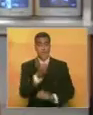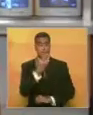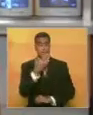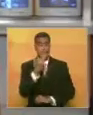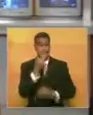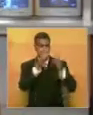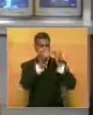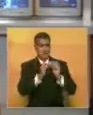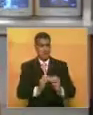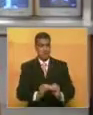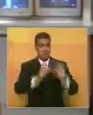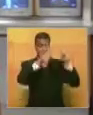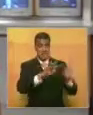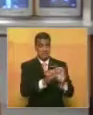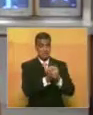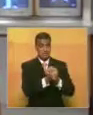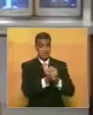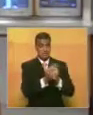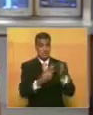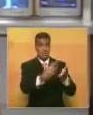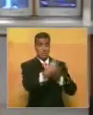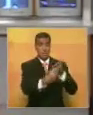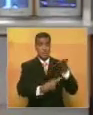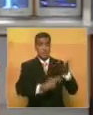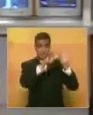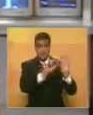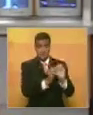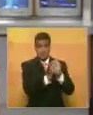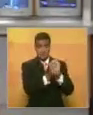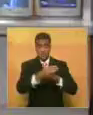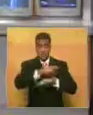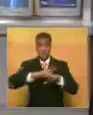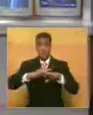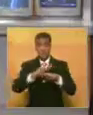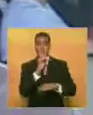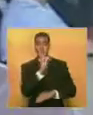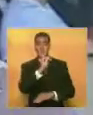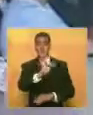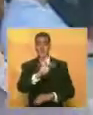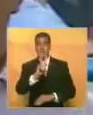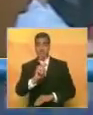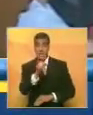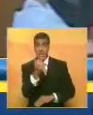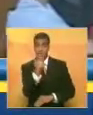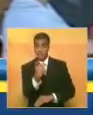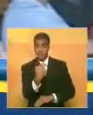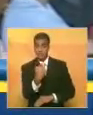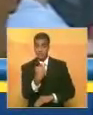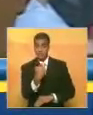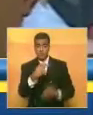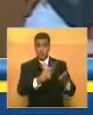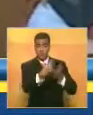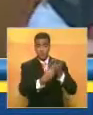y mantenimiento de las cárceles, como parte del plan penitenciario presentado por la ministra Iris Varela. Jagua señaló que con este proyecto